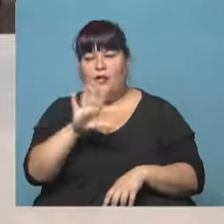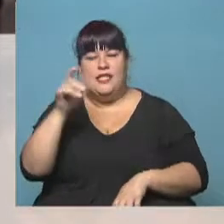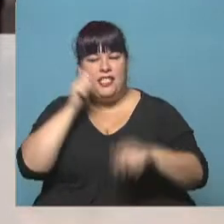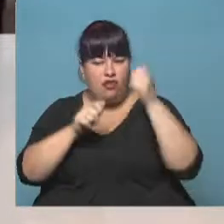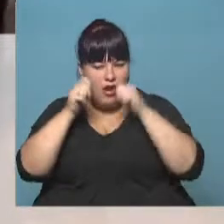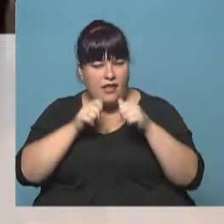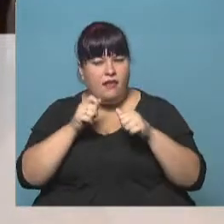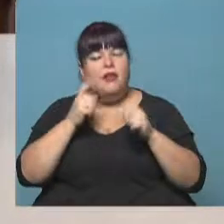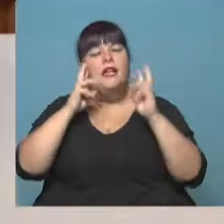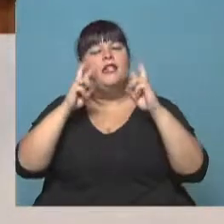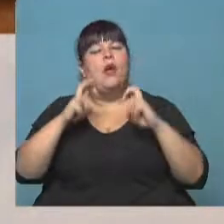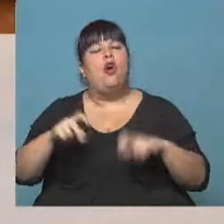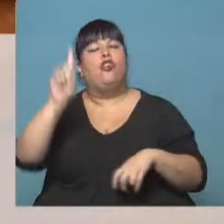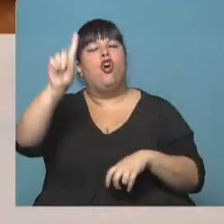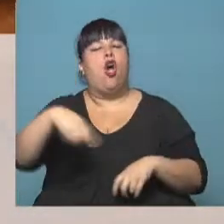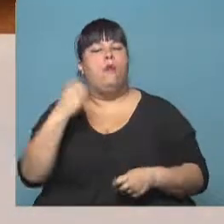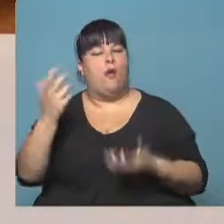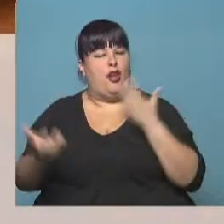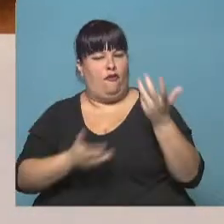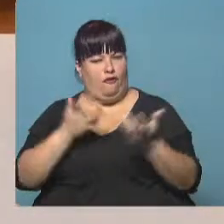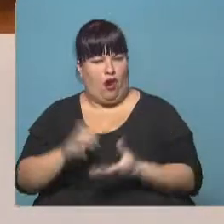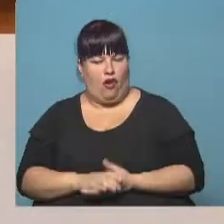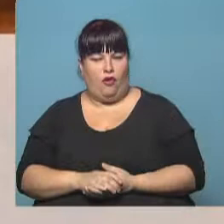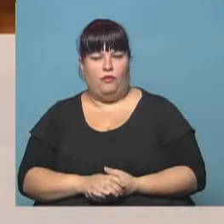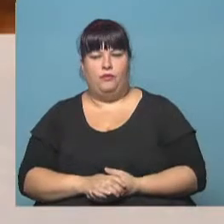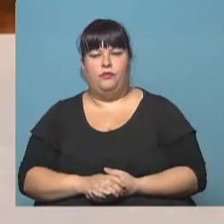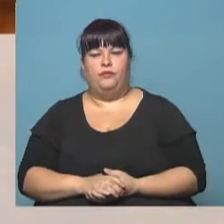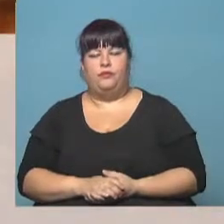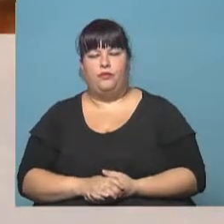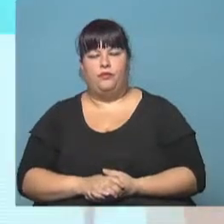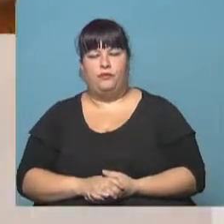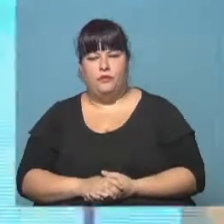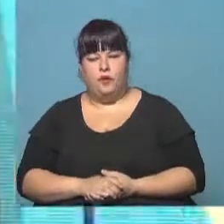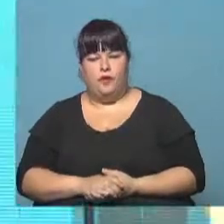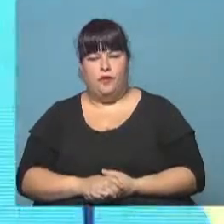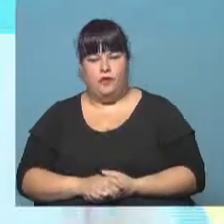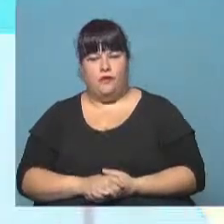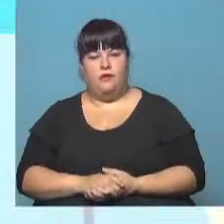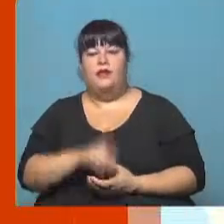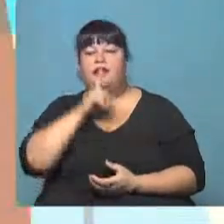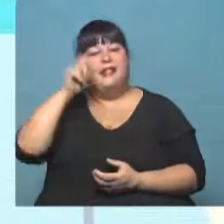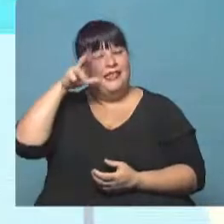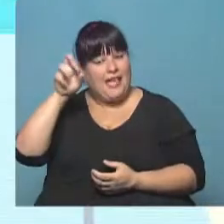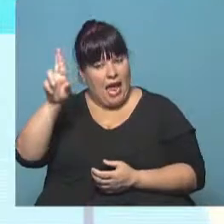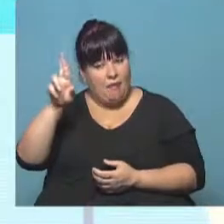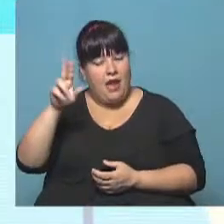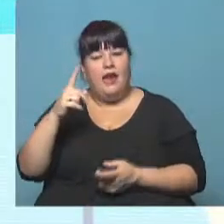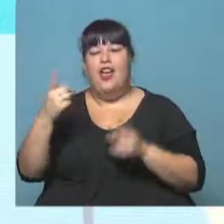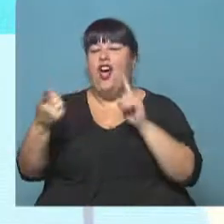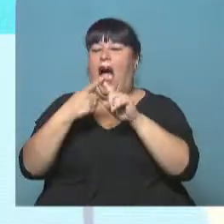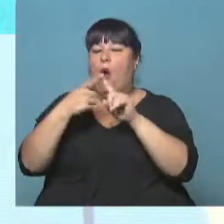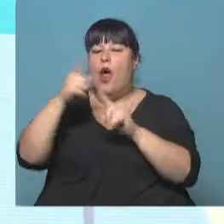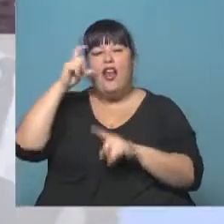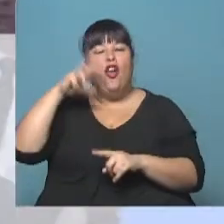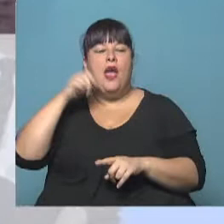y 55 heridos. Se investigan las causas que originaron el fuego. Temer canceló bilateral